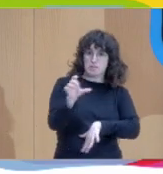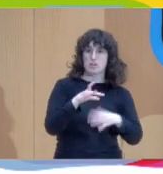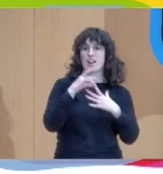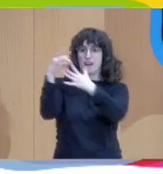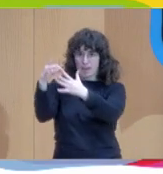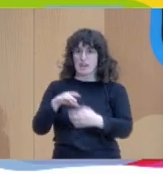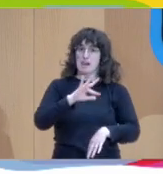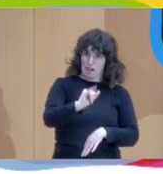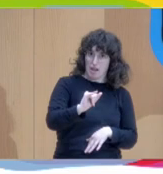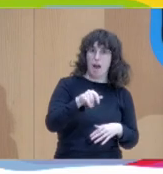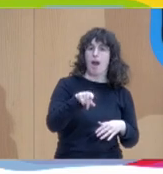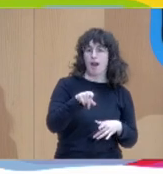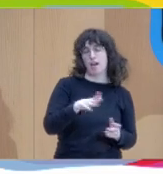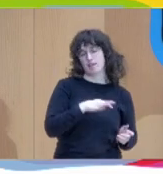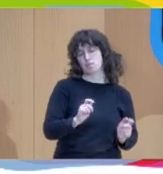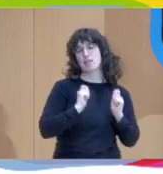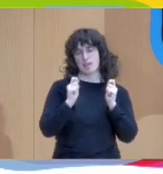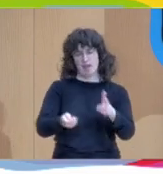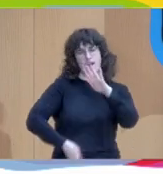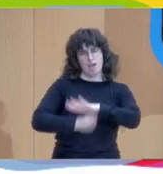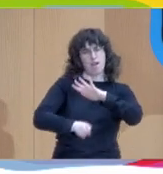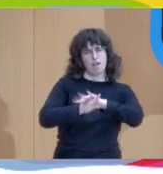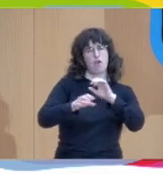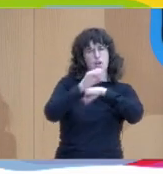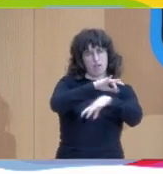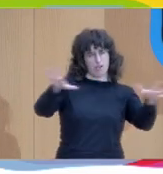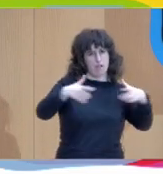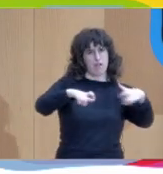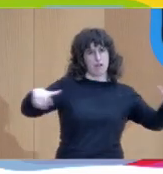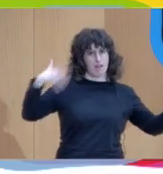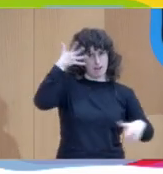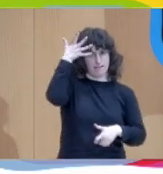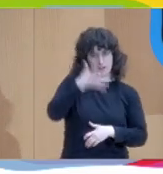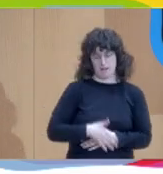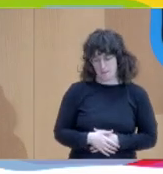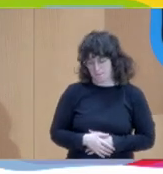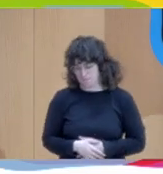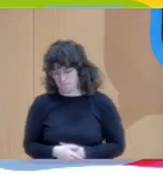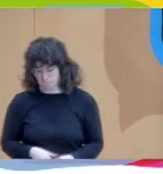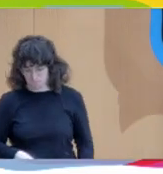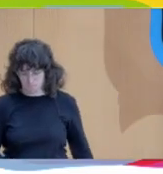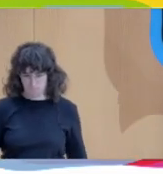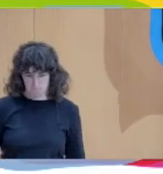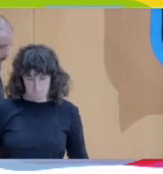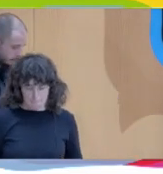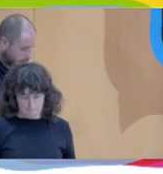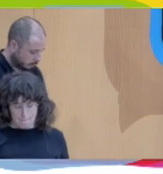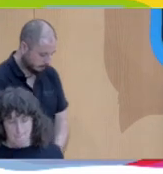que podemos continuar y extenderlo por todo Navarra, por todo el territorio y toda su diversidad.